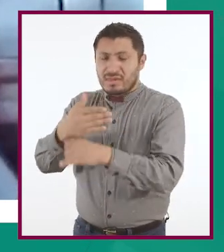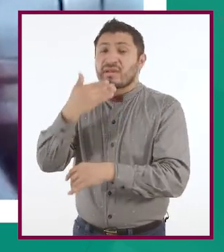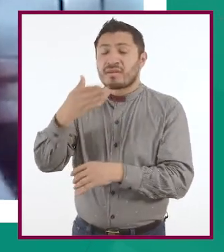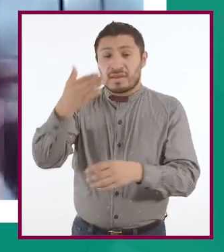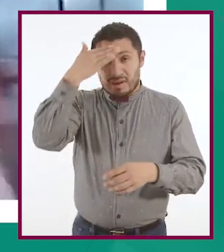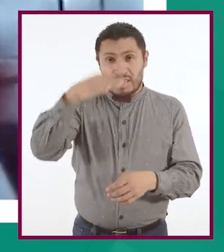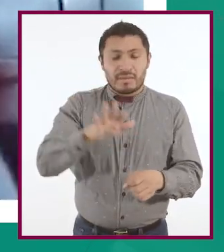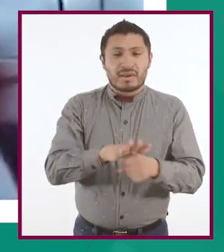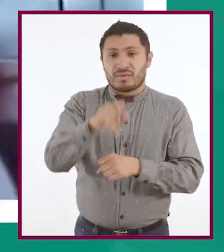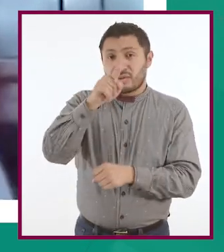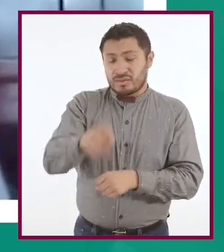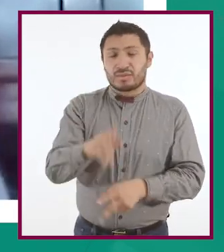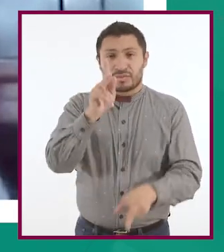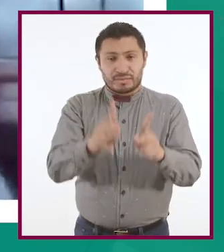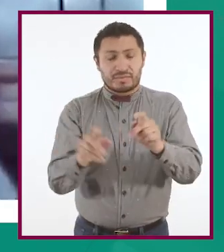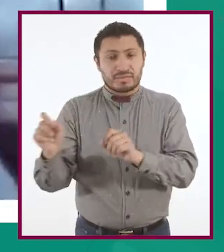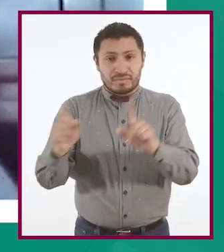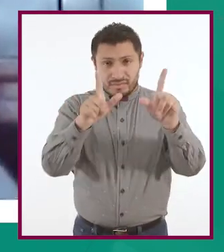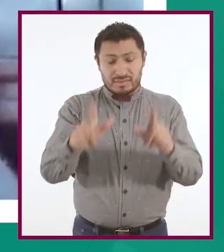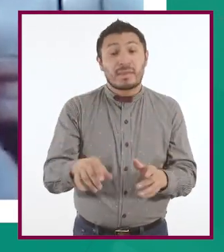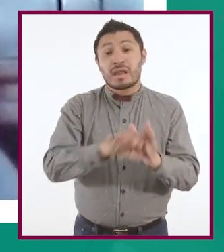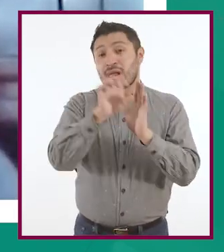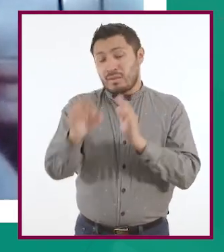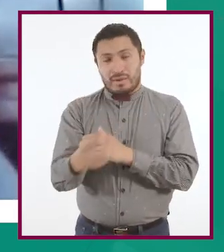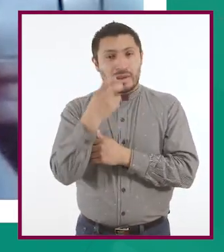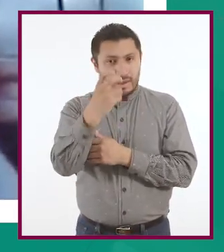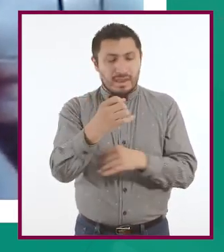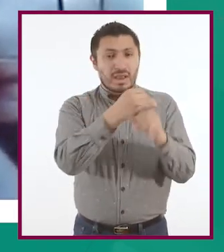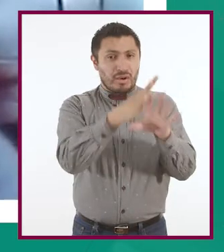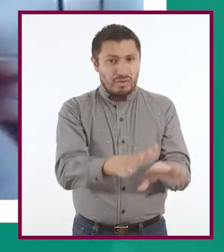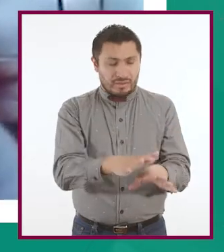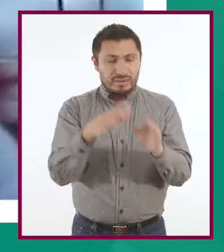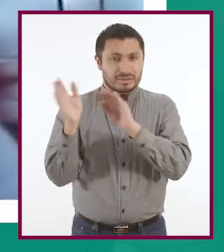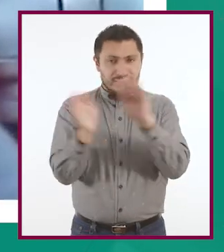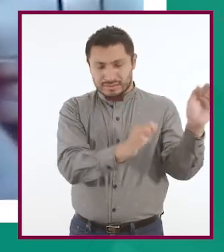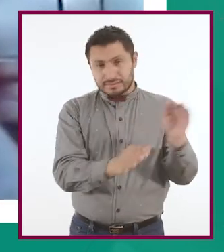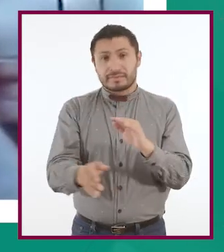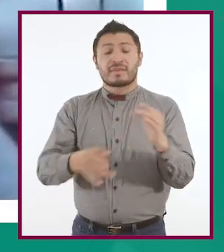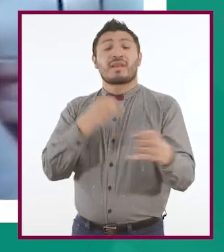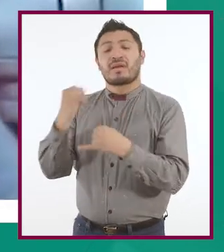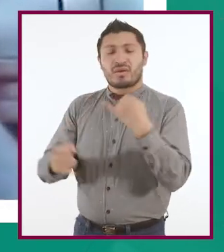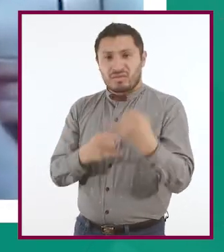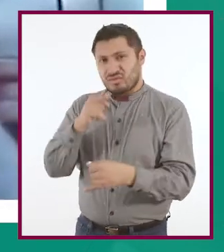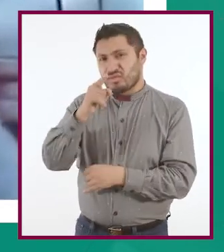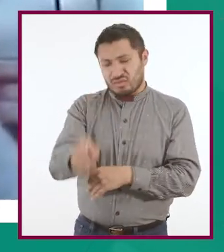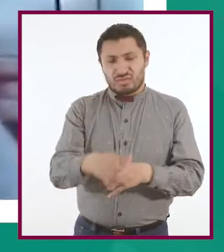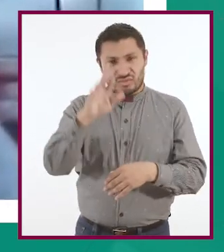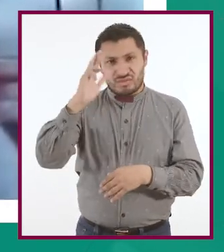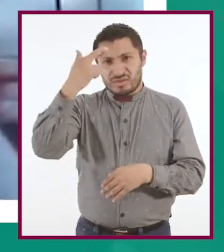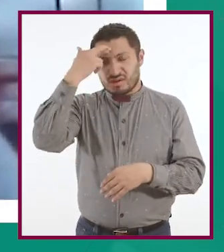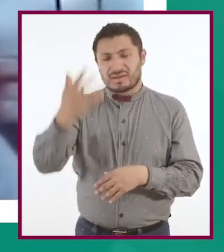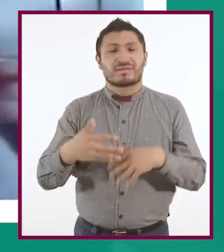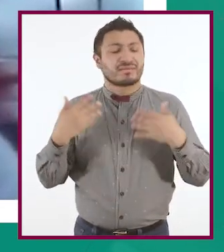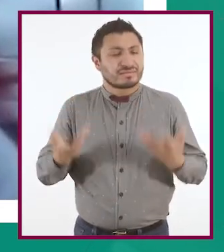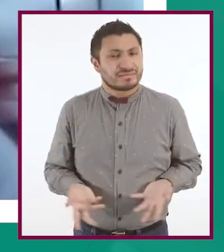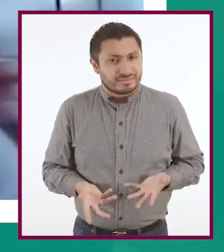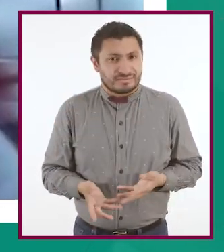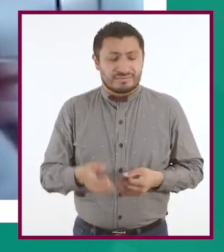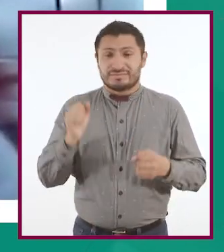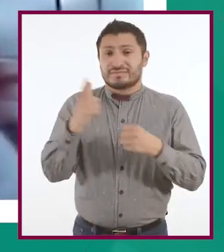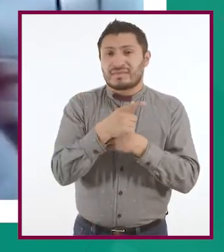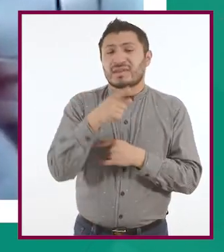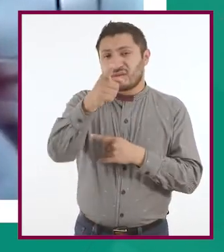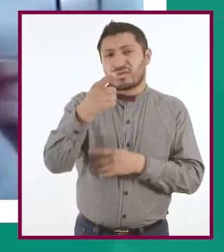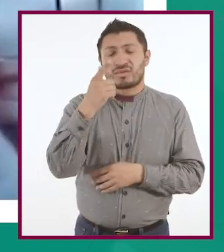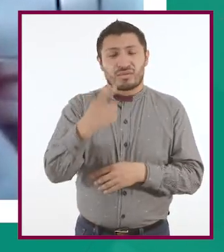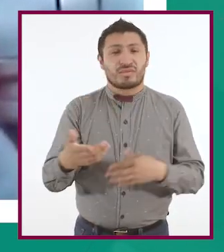saber de lo que estás hablando. Y por ejemplo, eso es en el caso de información. En el caso de entretenimiento, pues tener en cuenta de que es algo que